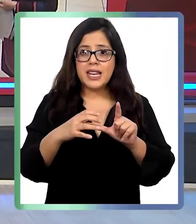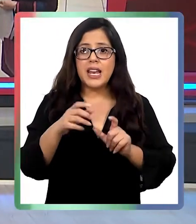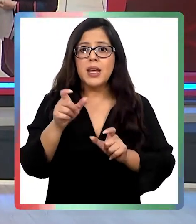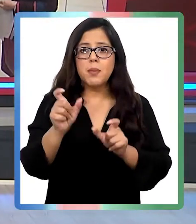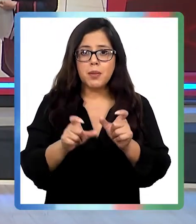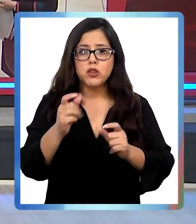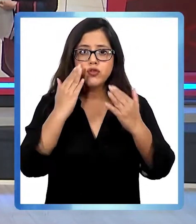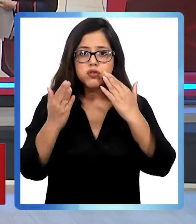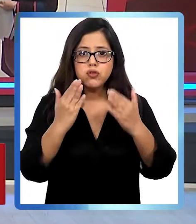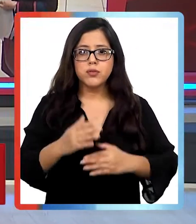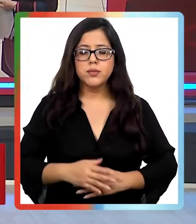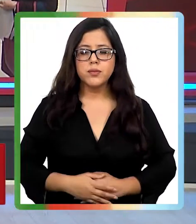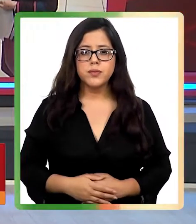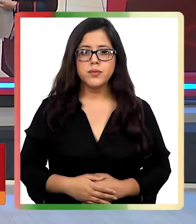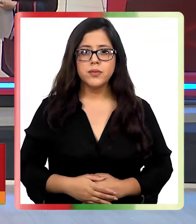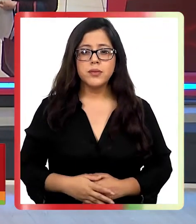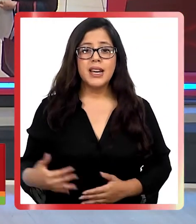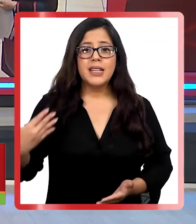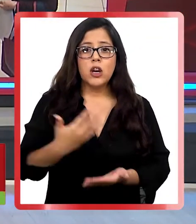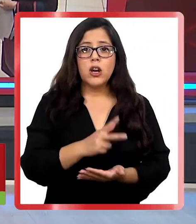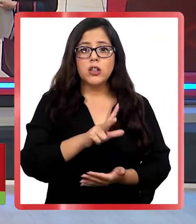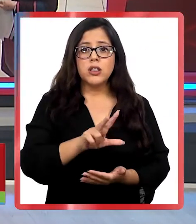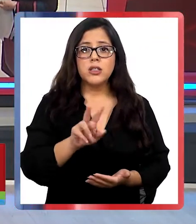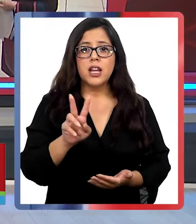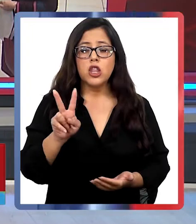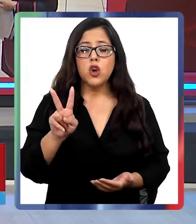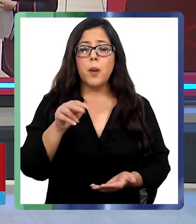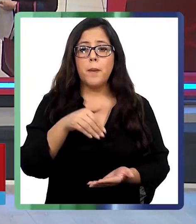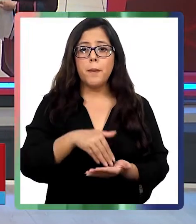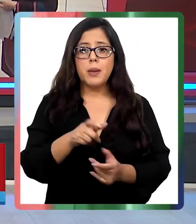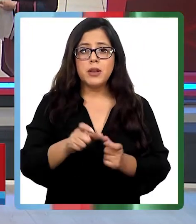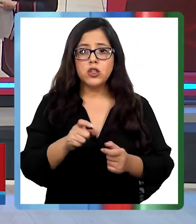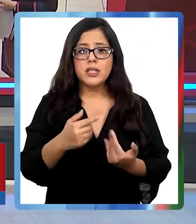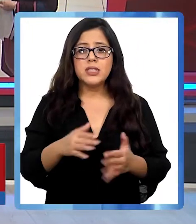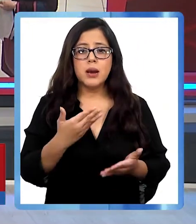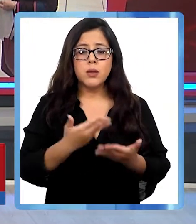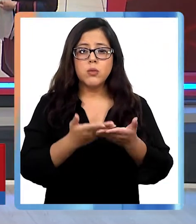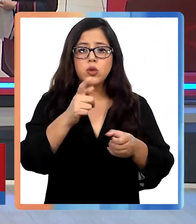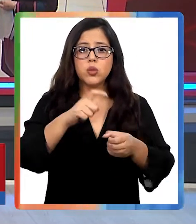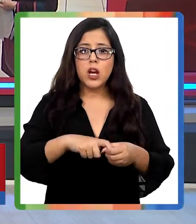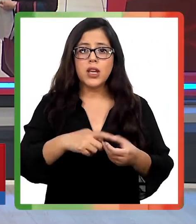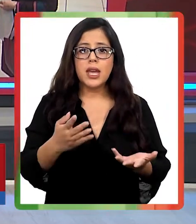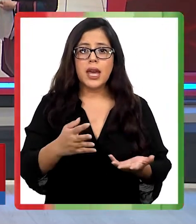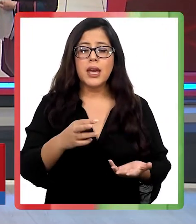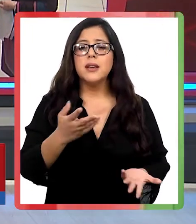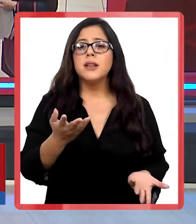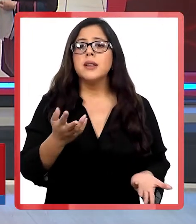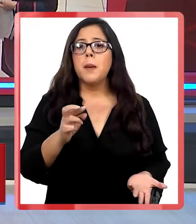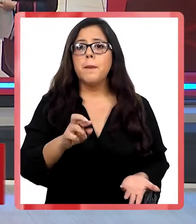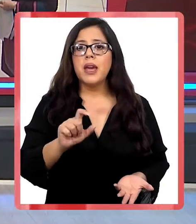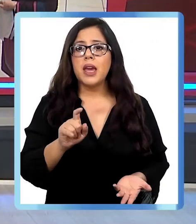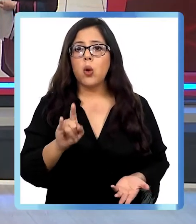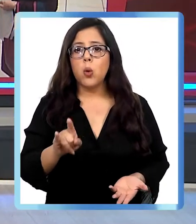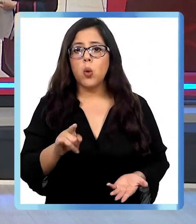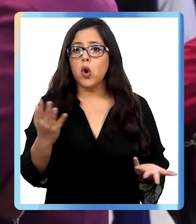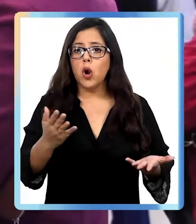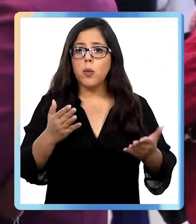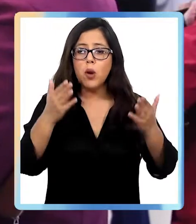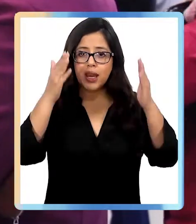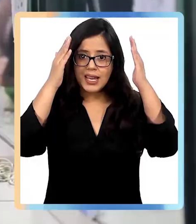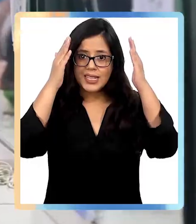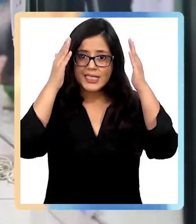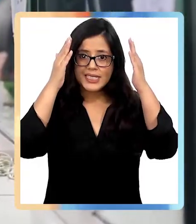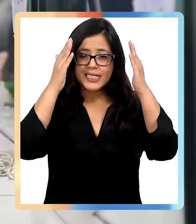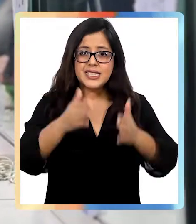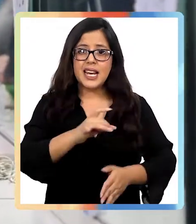casi 82.000 personas han postulado a la Pensión Garantizada Universal a través de la plataforma chileatiende.cl. El